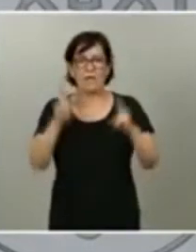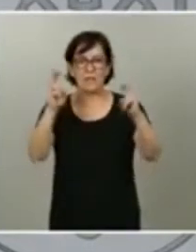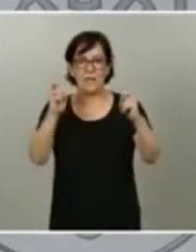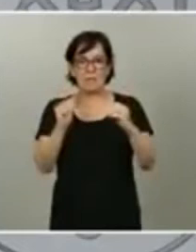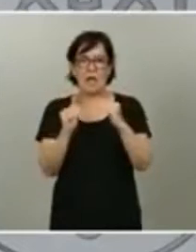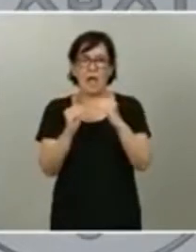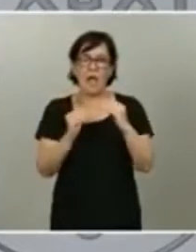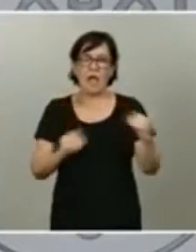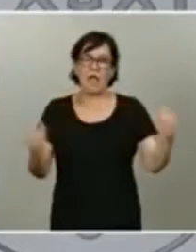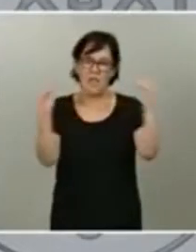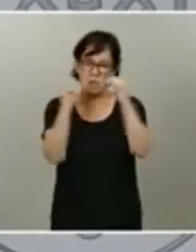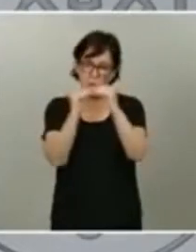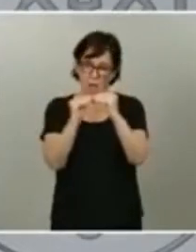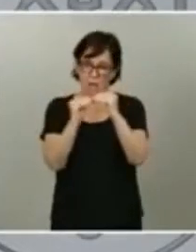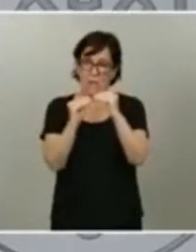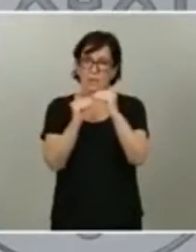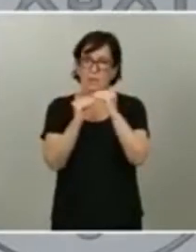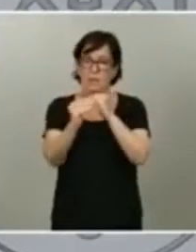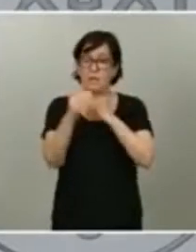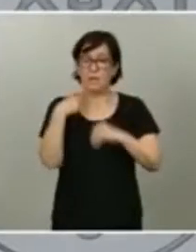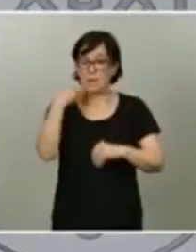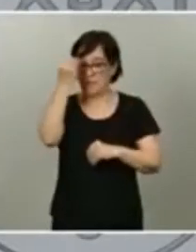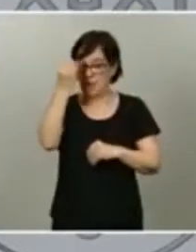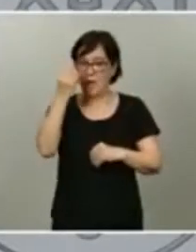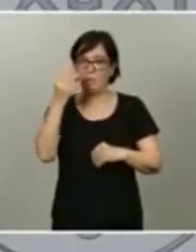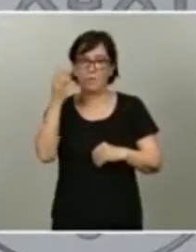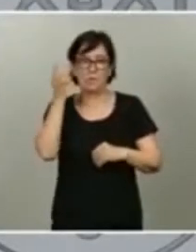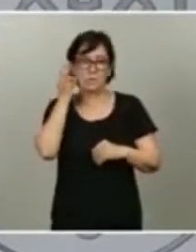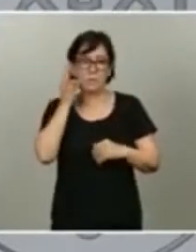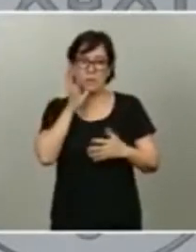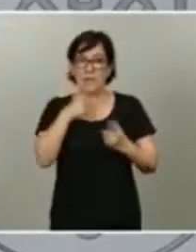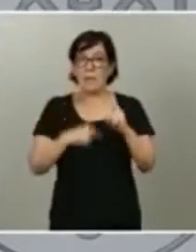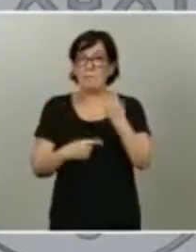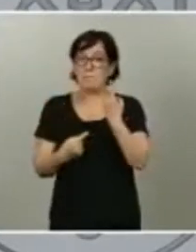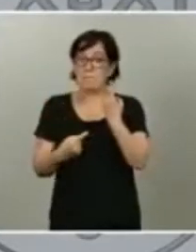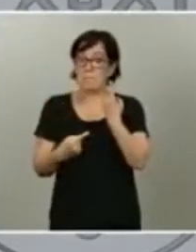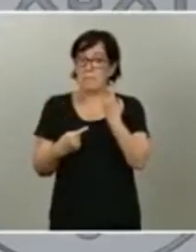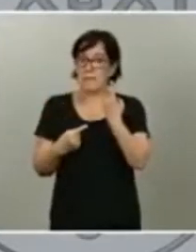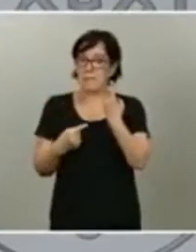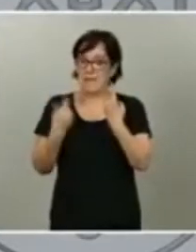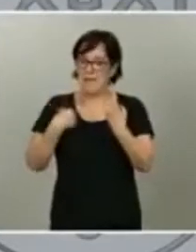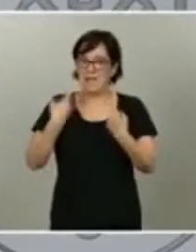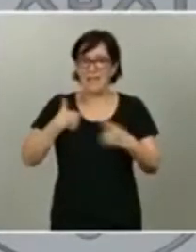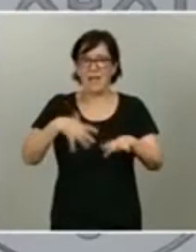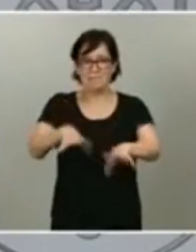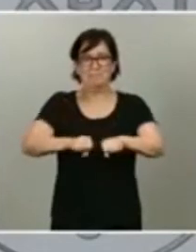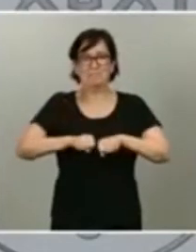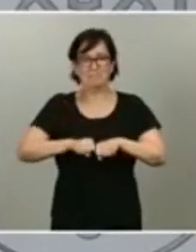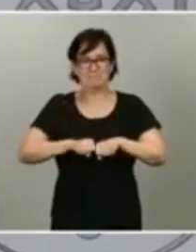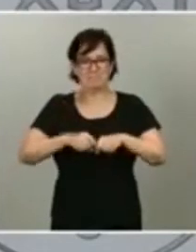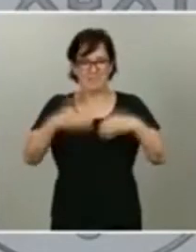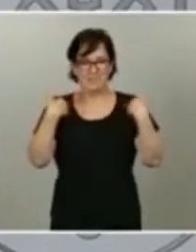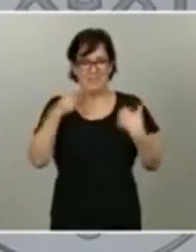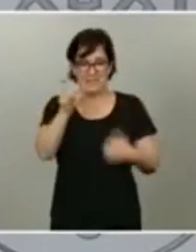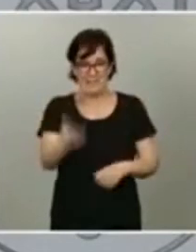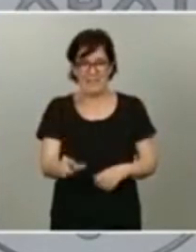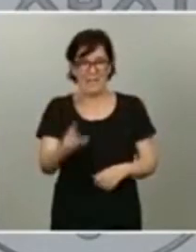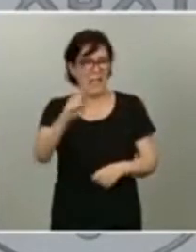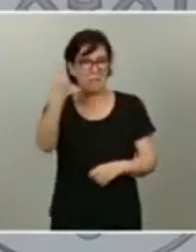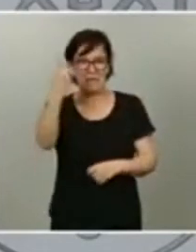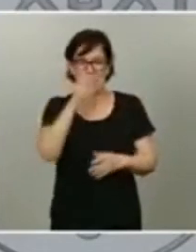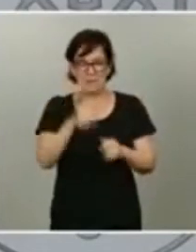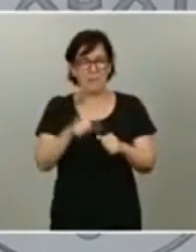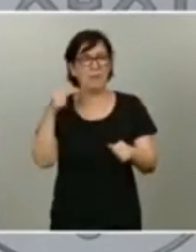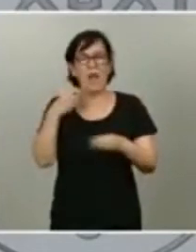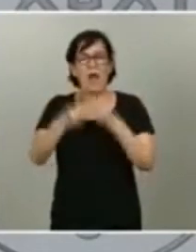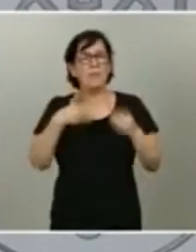creemos que las mujeres, y ya sería la primera en ocupar esta posición, tienen que desempeñar papeles relevantes